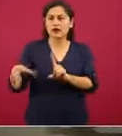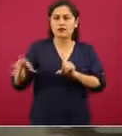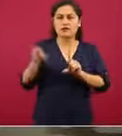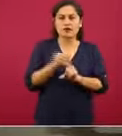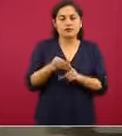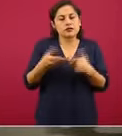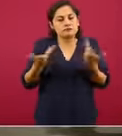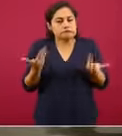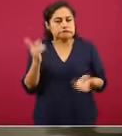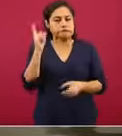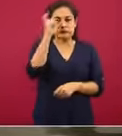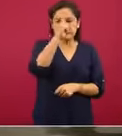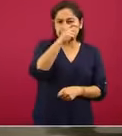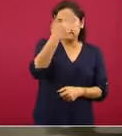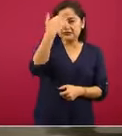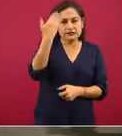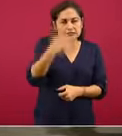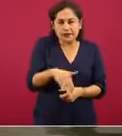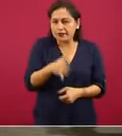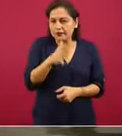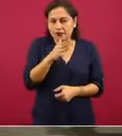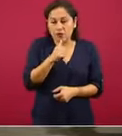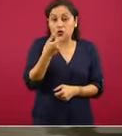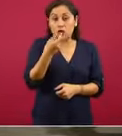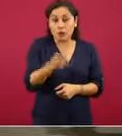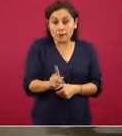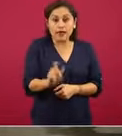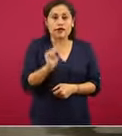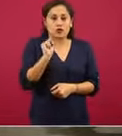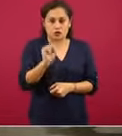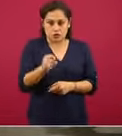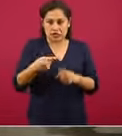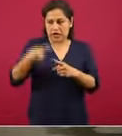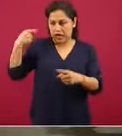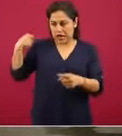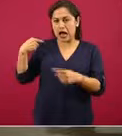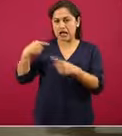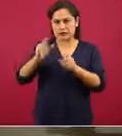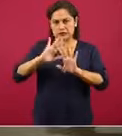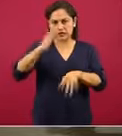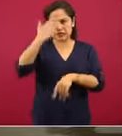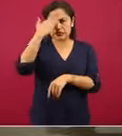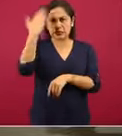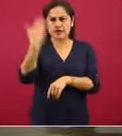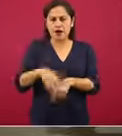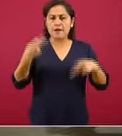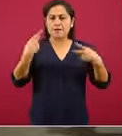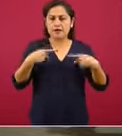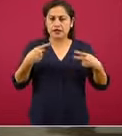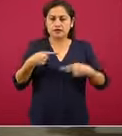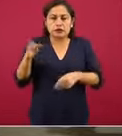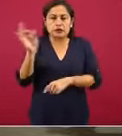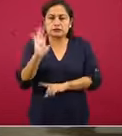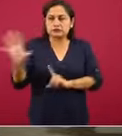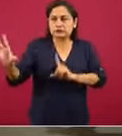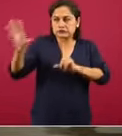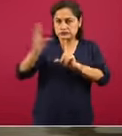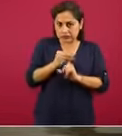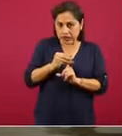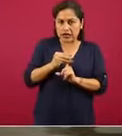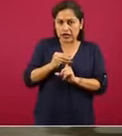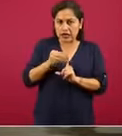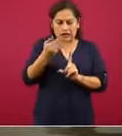descrito desde el inicio y ha sido muy consistente, son aquellas personas que una vez que se infectan, tienen mayor riesgo de complicarse,